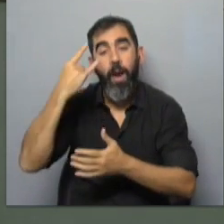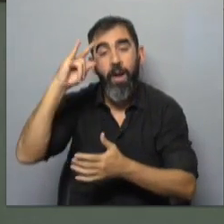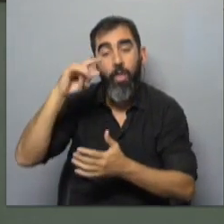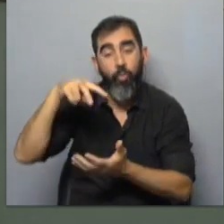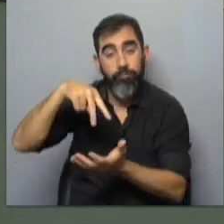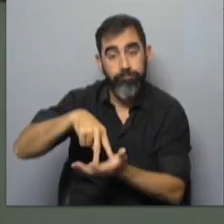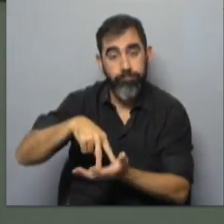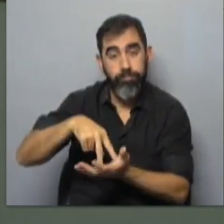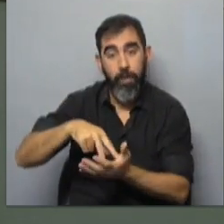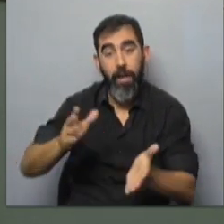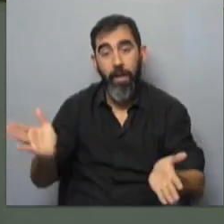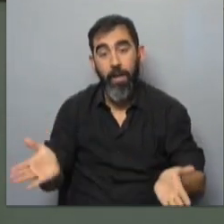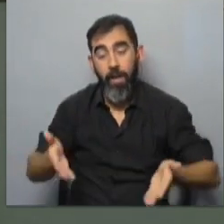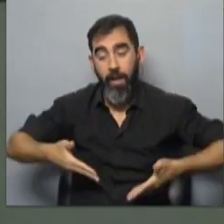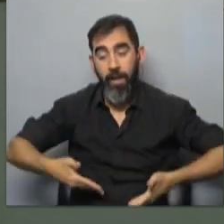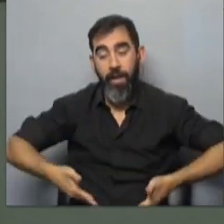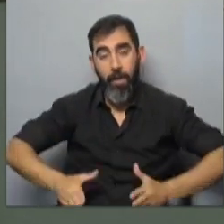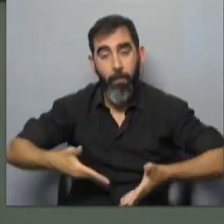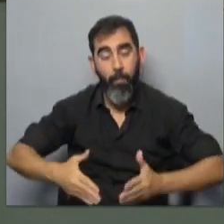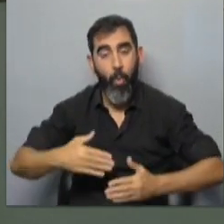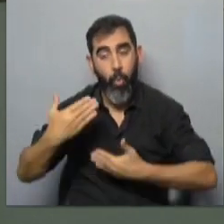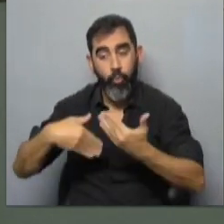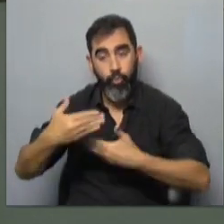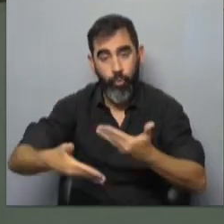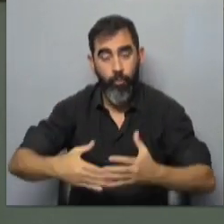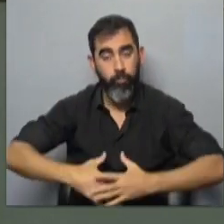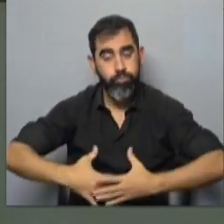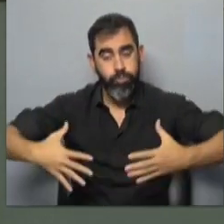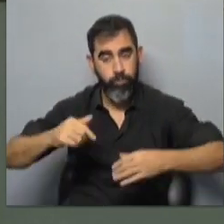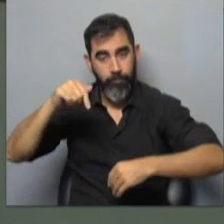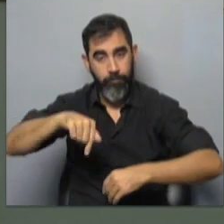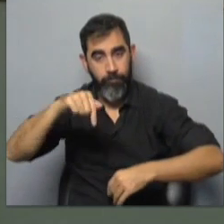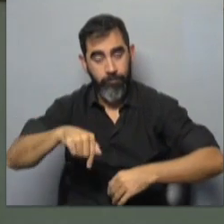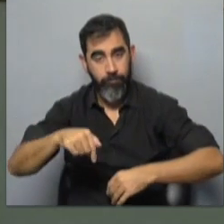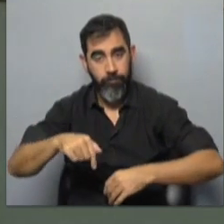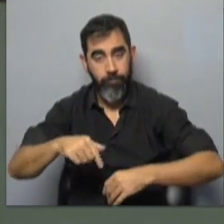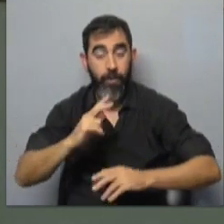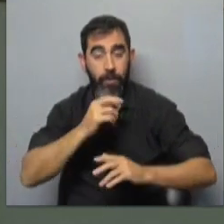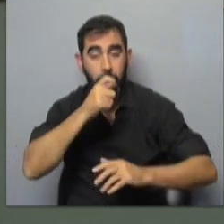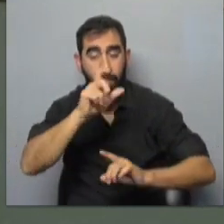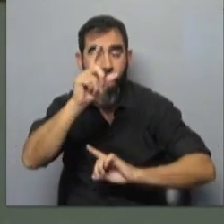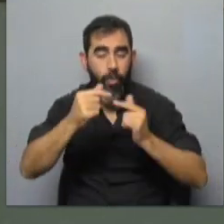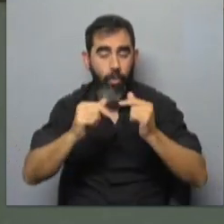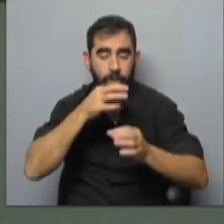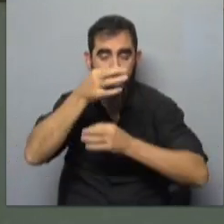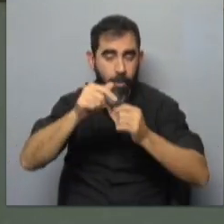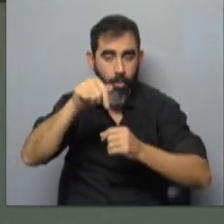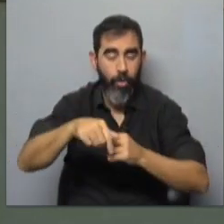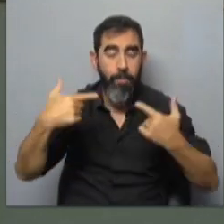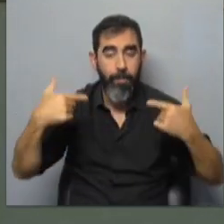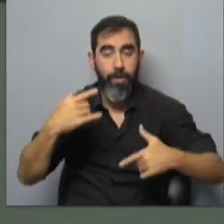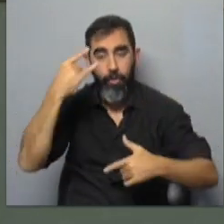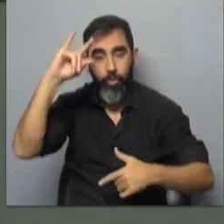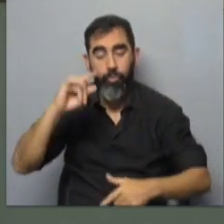para reproducir en el mercado local, engordar el ganado local. Esos fueron algunos de los planteos entonces que